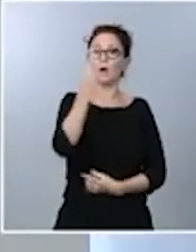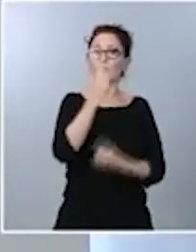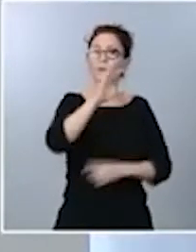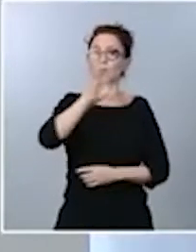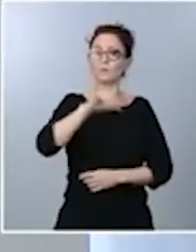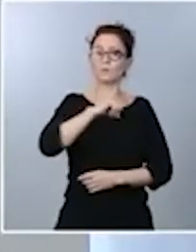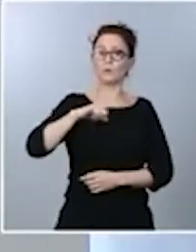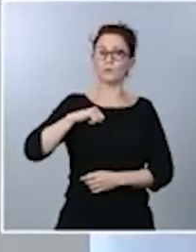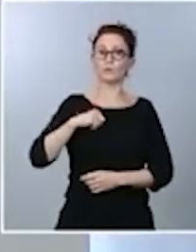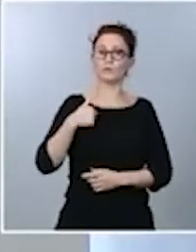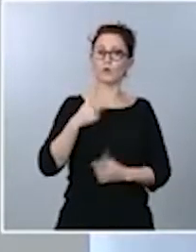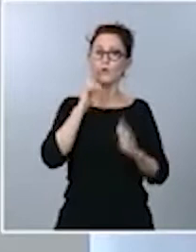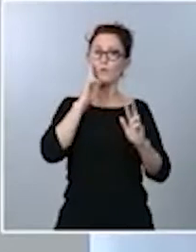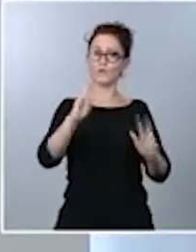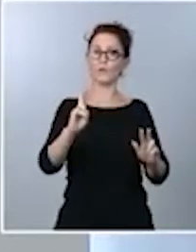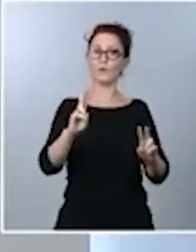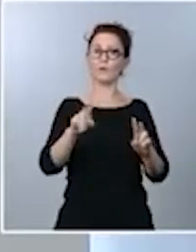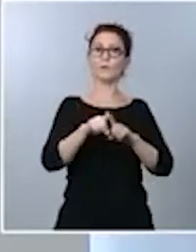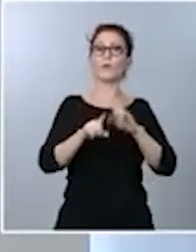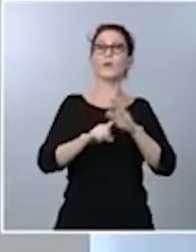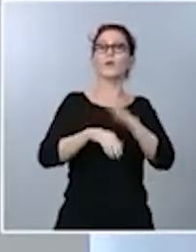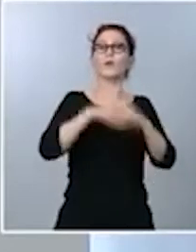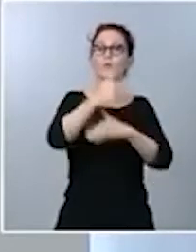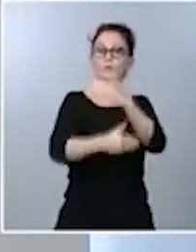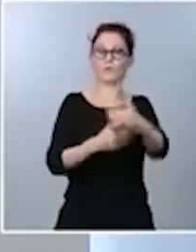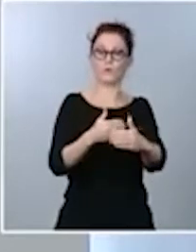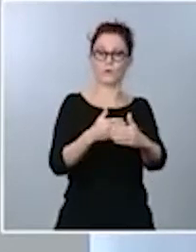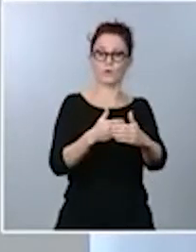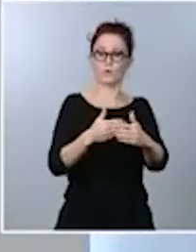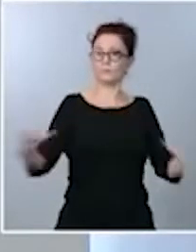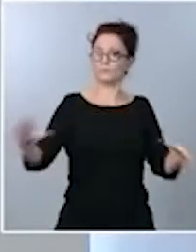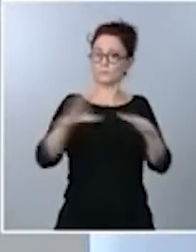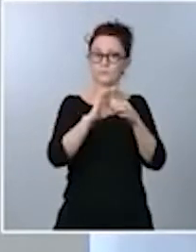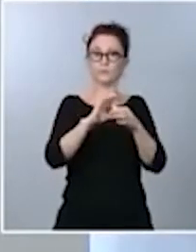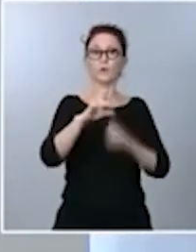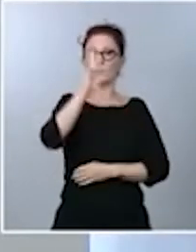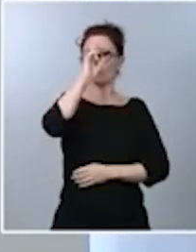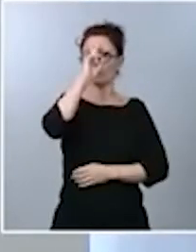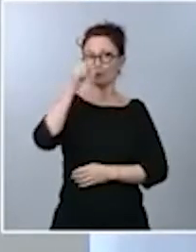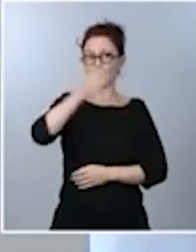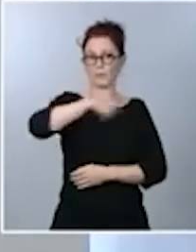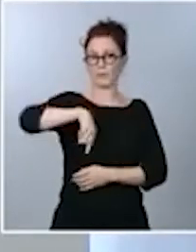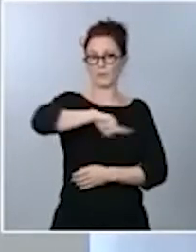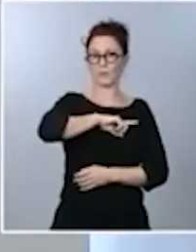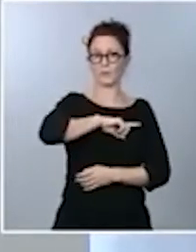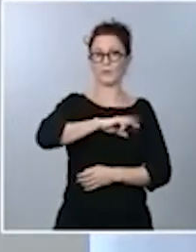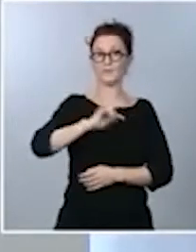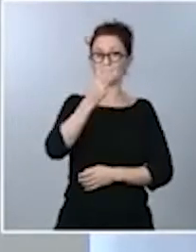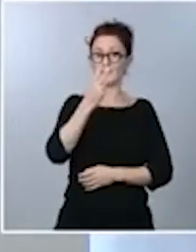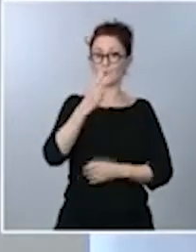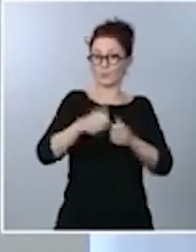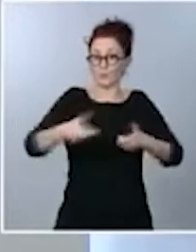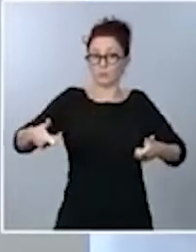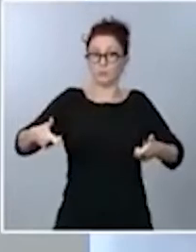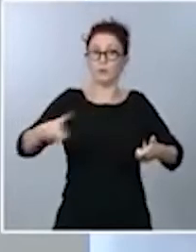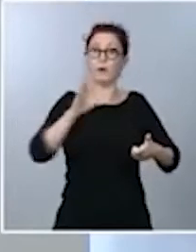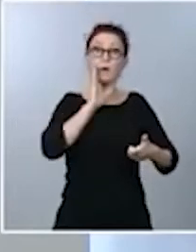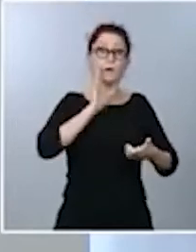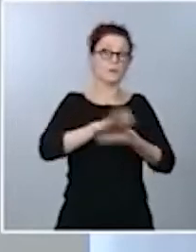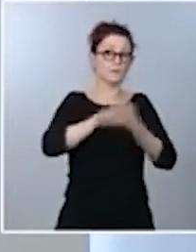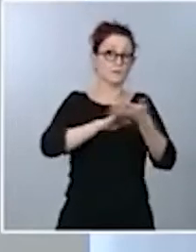acorde con la evolución de la preocupación que tenemos todos respecto a esta segunda ola que he mencionado antes, que está presente en toda Europa.